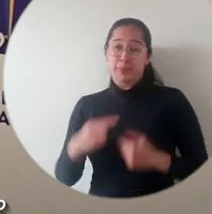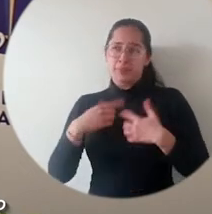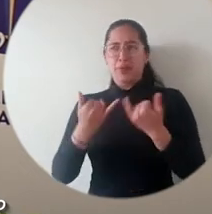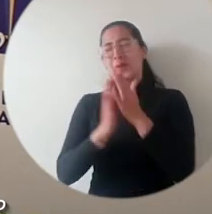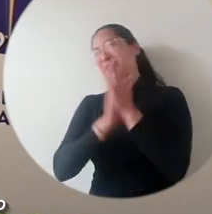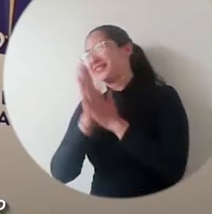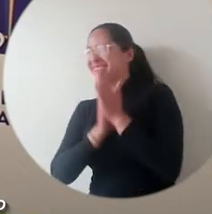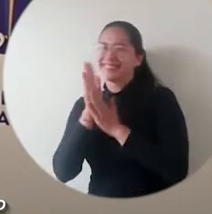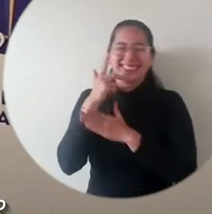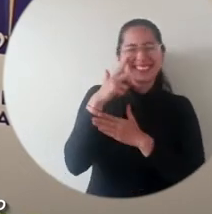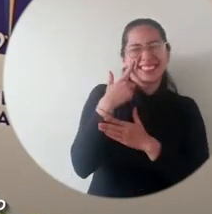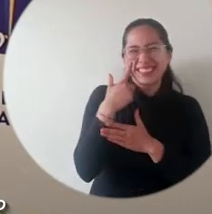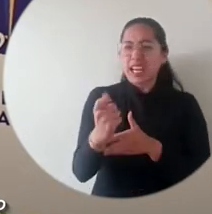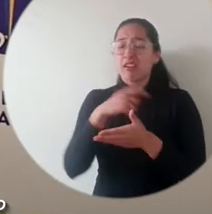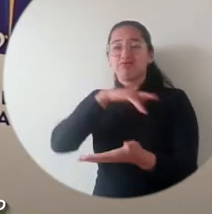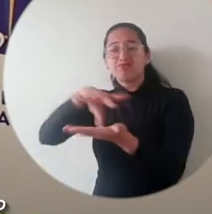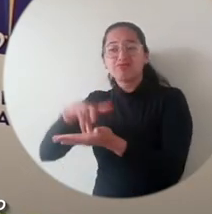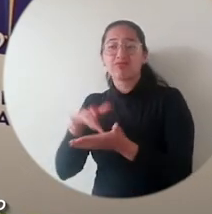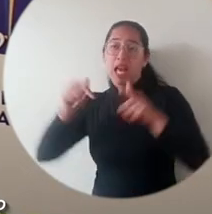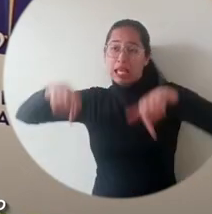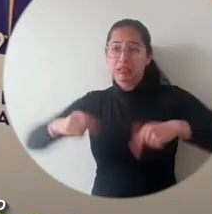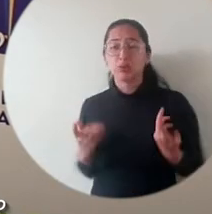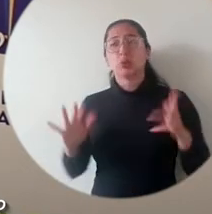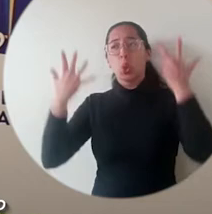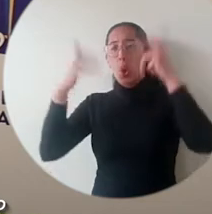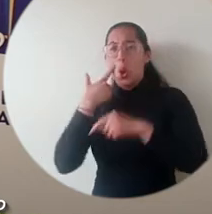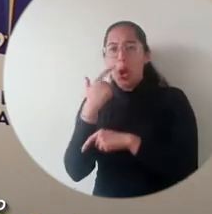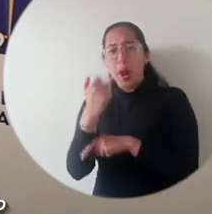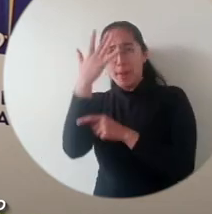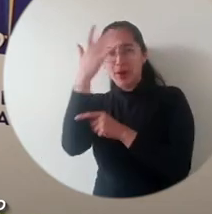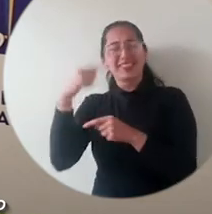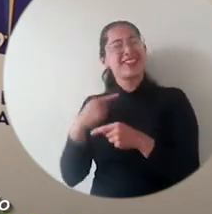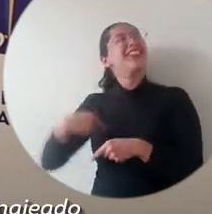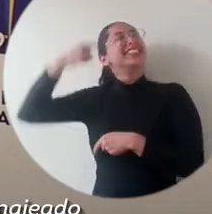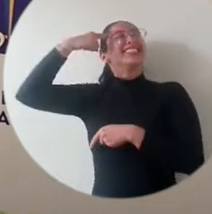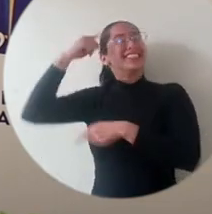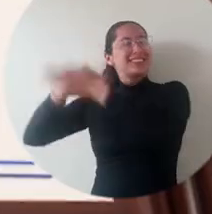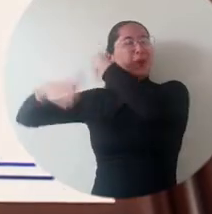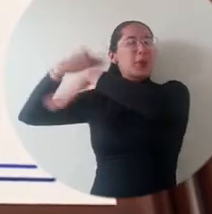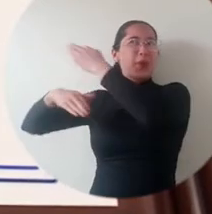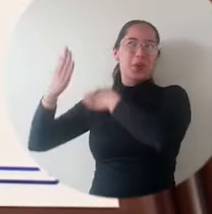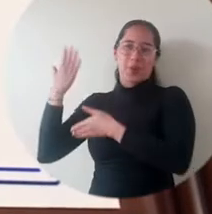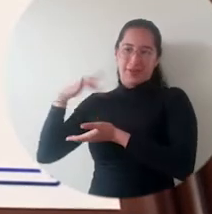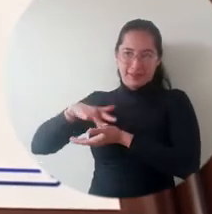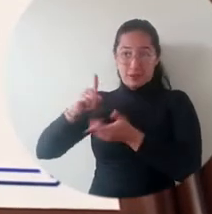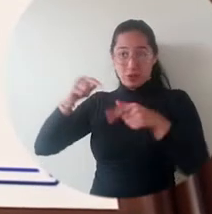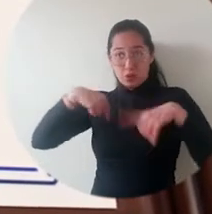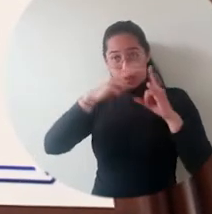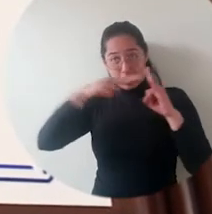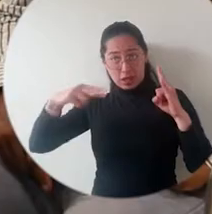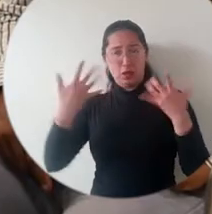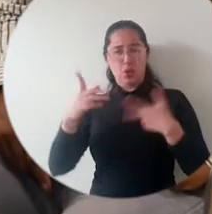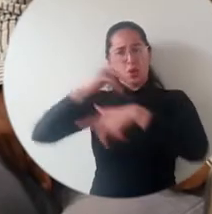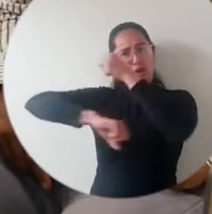placer participar de esta celebración porque me remonta a mis inicios. Yo estuve en